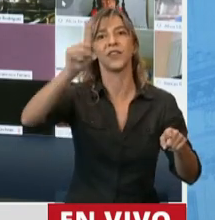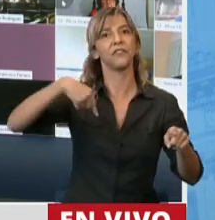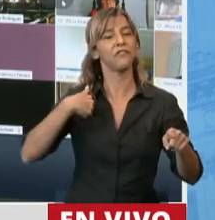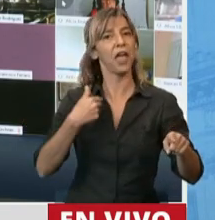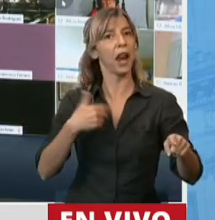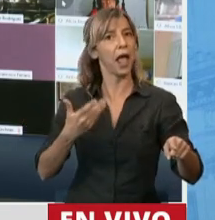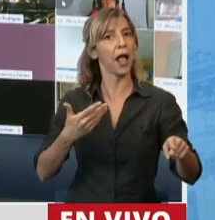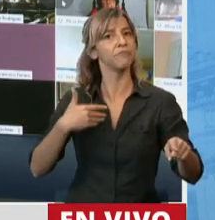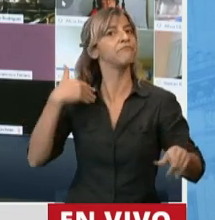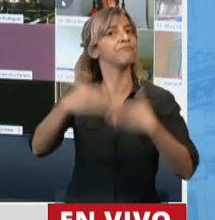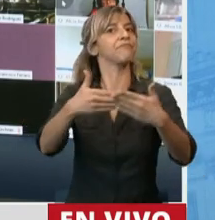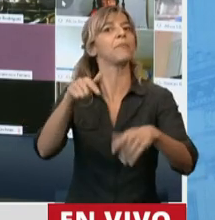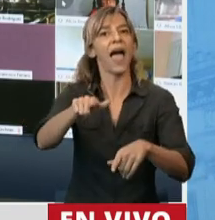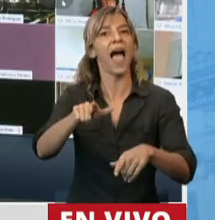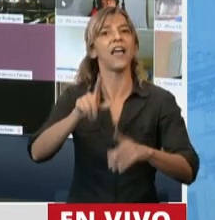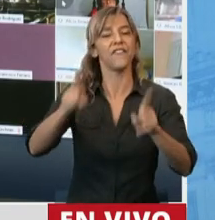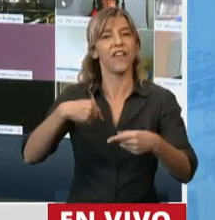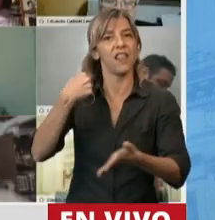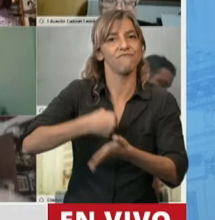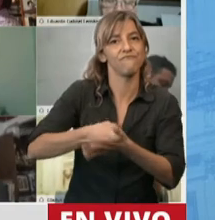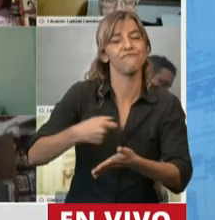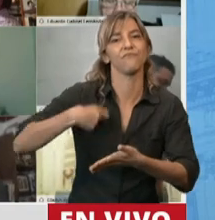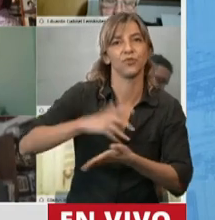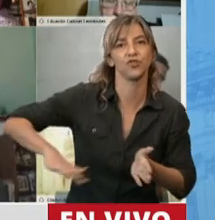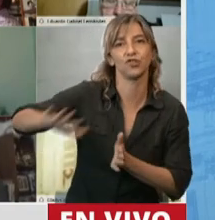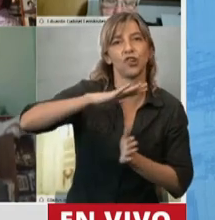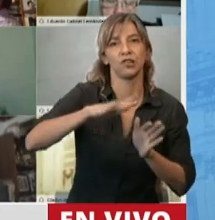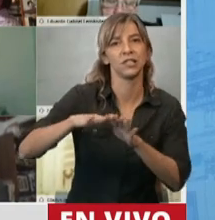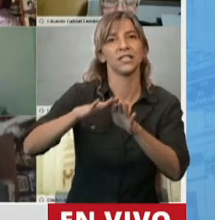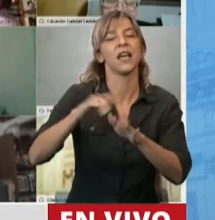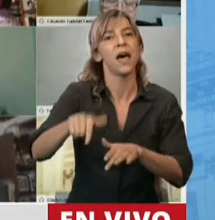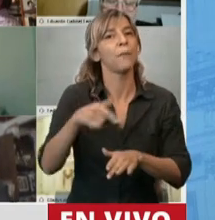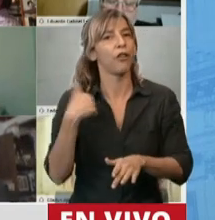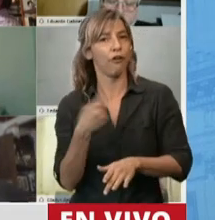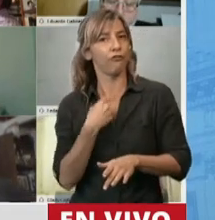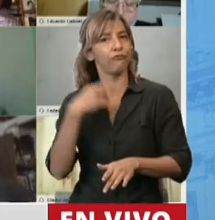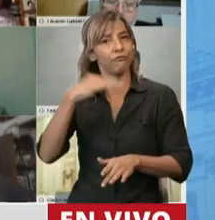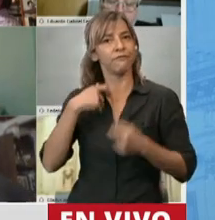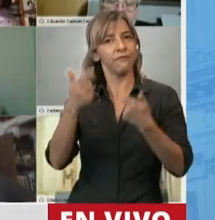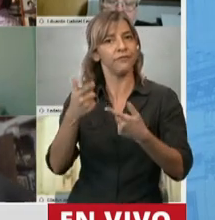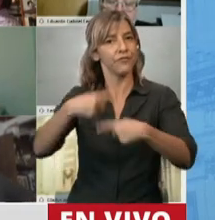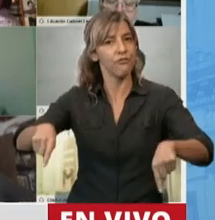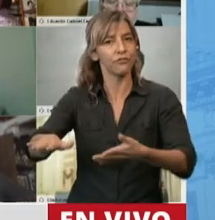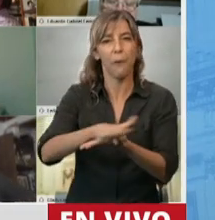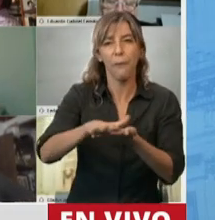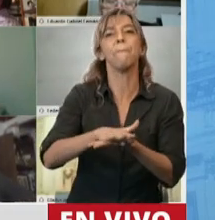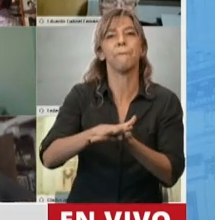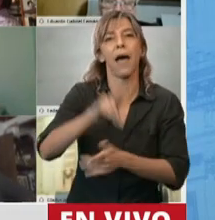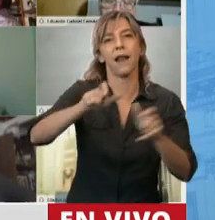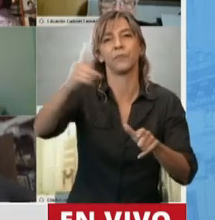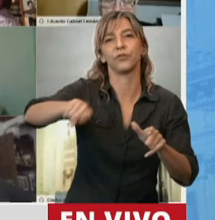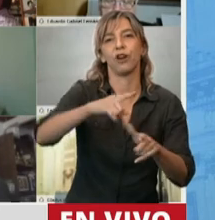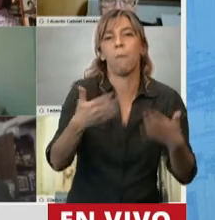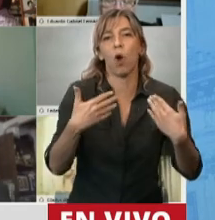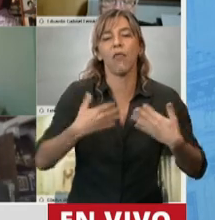para animarse a pelear en la sociedad, pero tenemos que generarle las condiciones mínimas y básicas para que puedan ser exitosos y ojalá